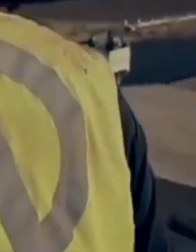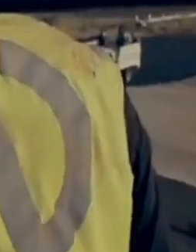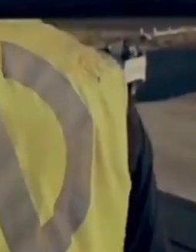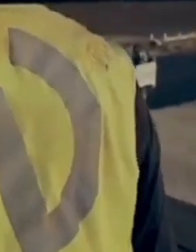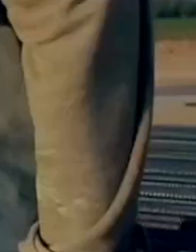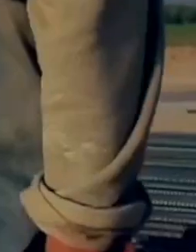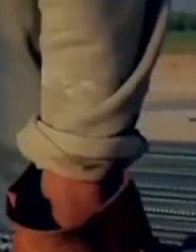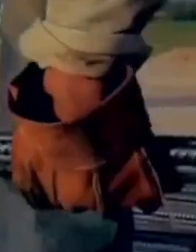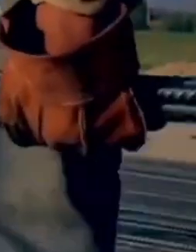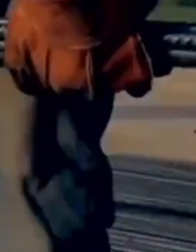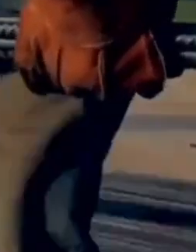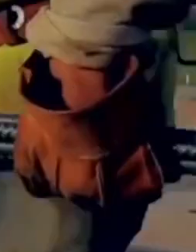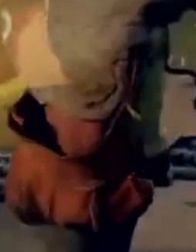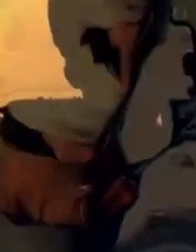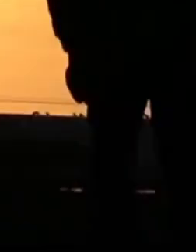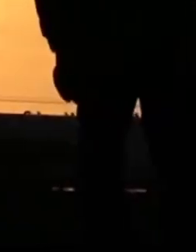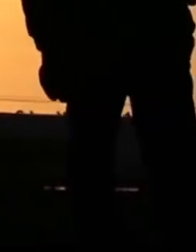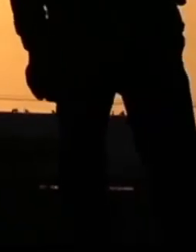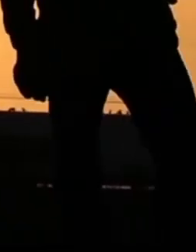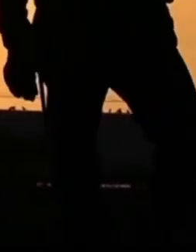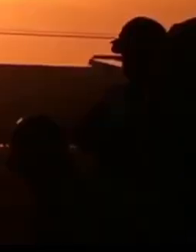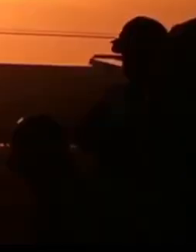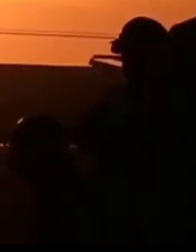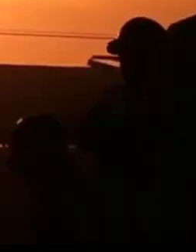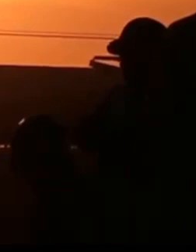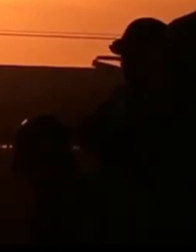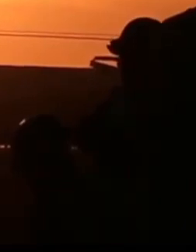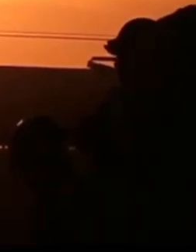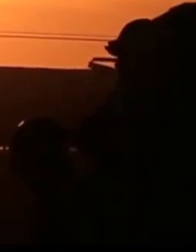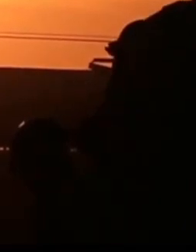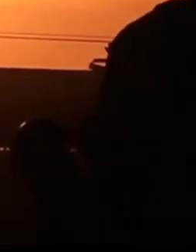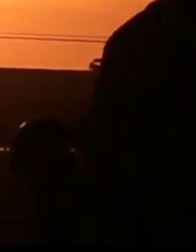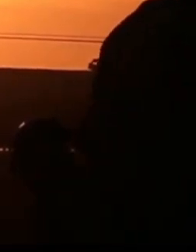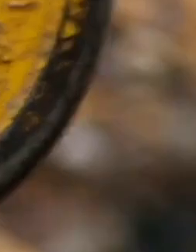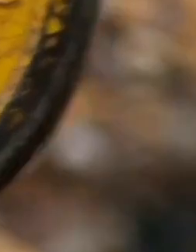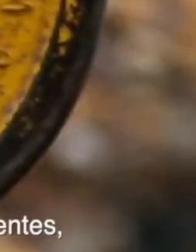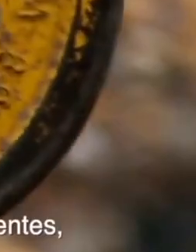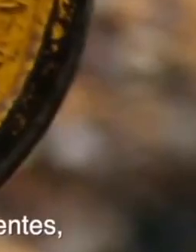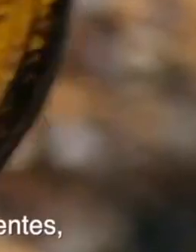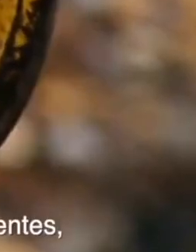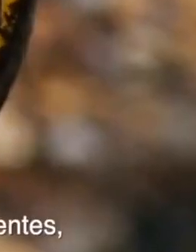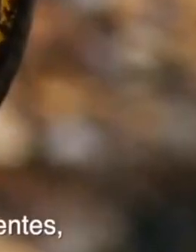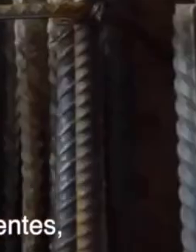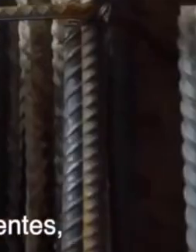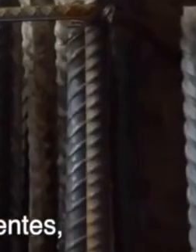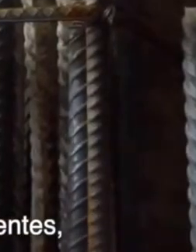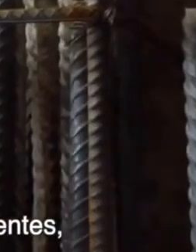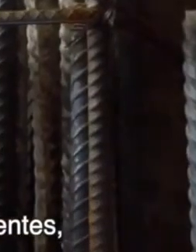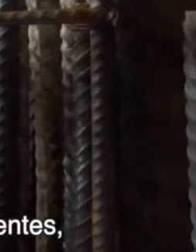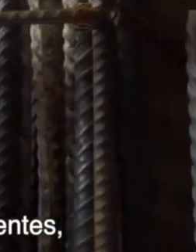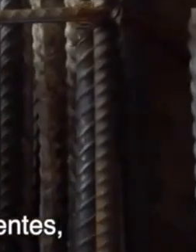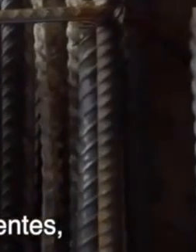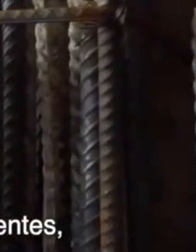cuentan historias inimaginables. Son las y los camineros de México. Ellos usan sus manos y su